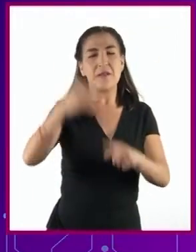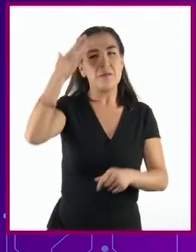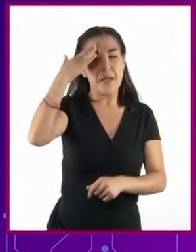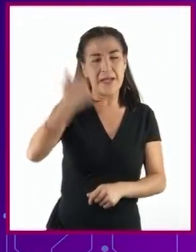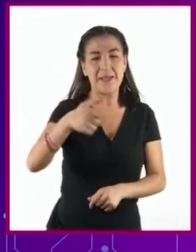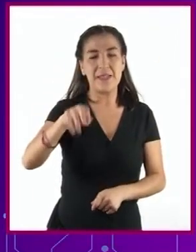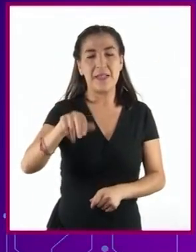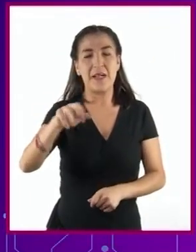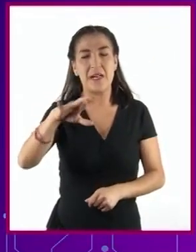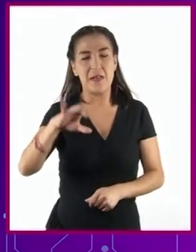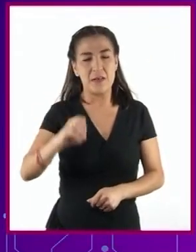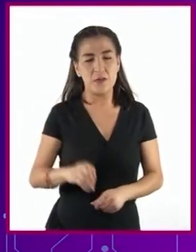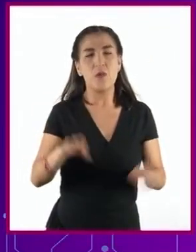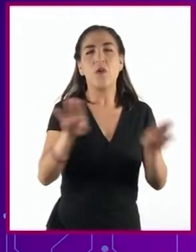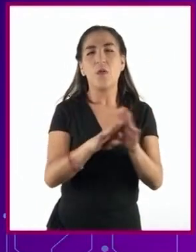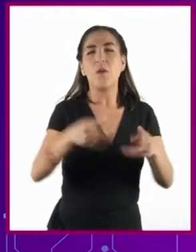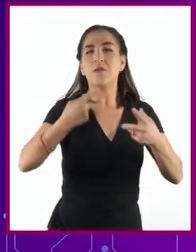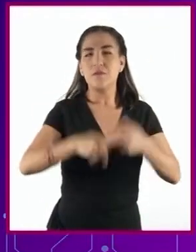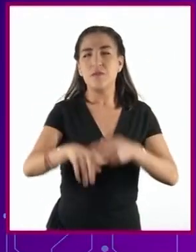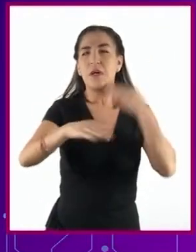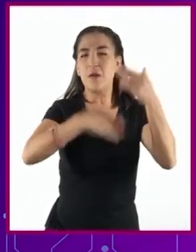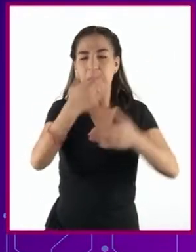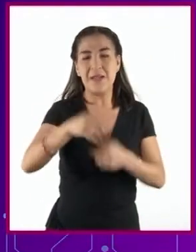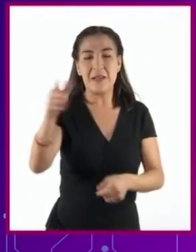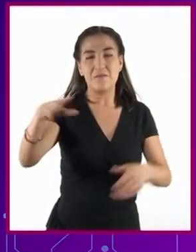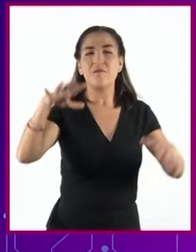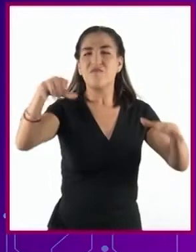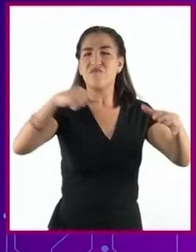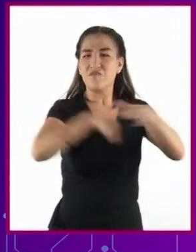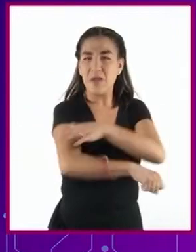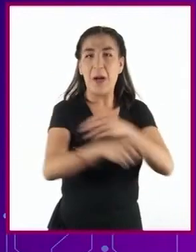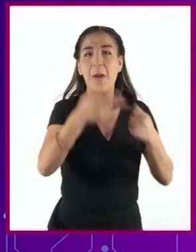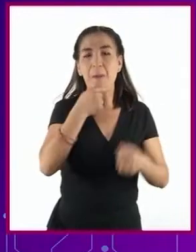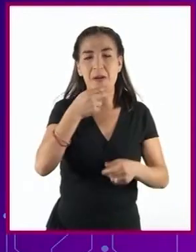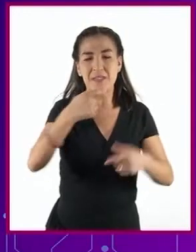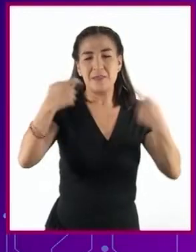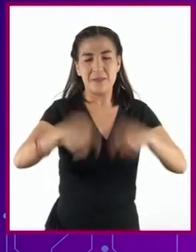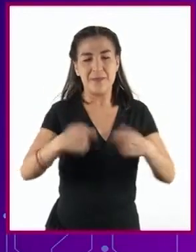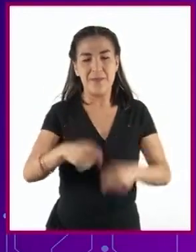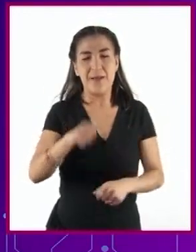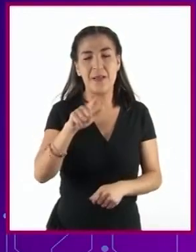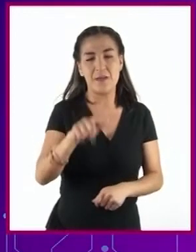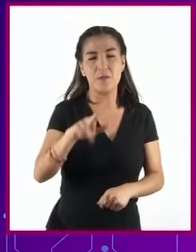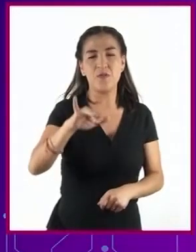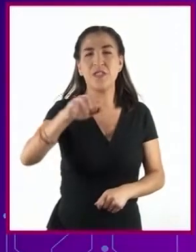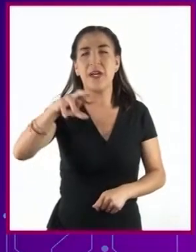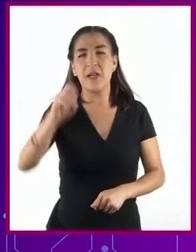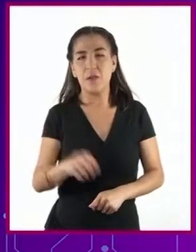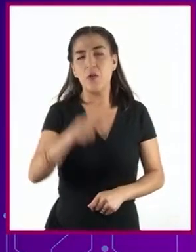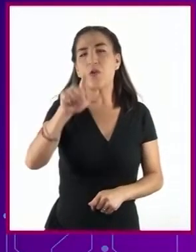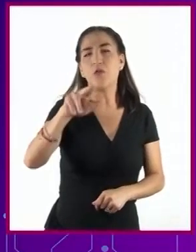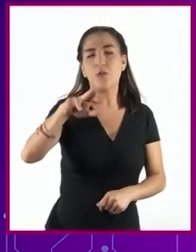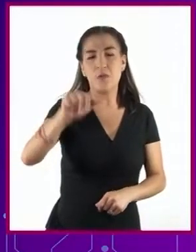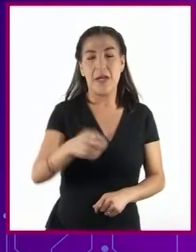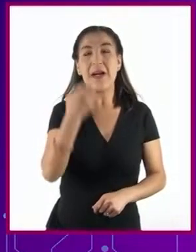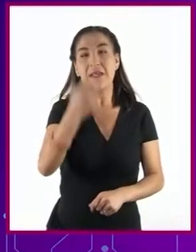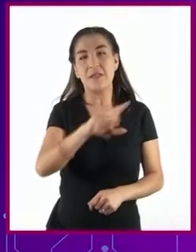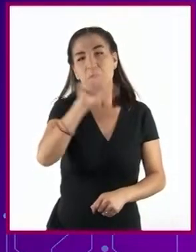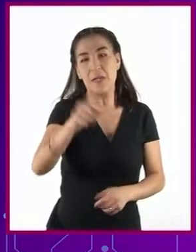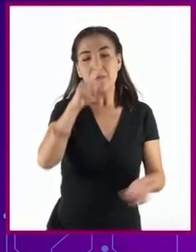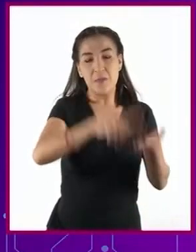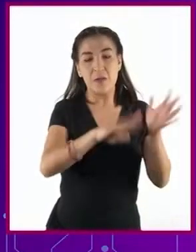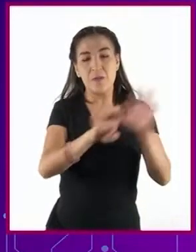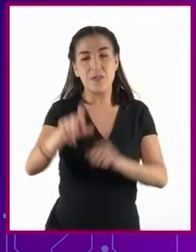Vázquez, inició sus actividades con el secuestro del millonario Donaciano Luna. Más tarde, en 1971,